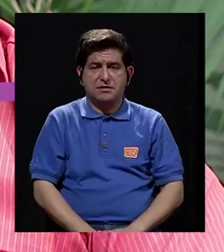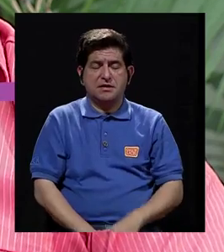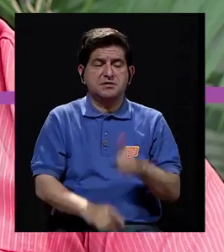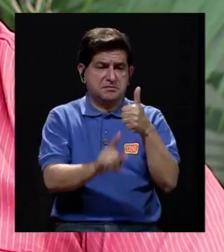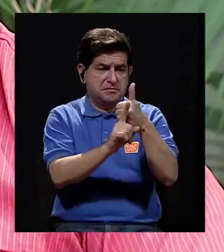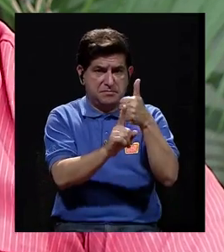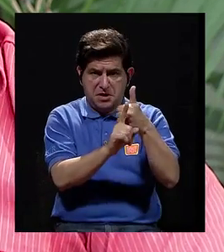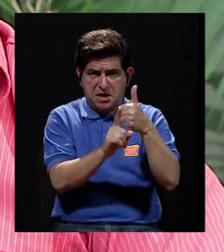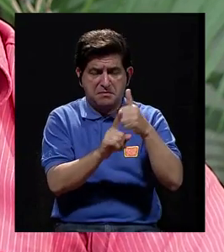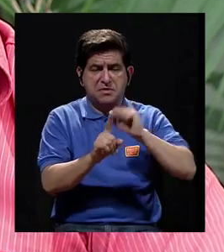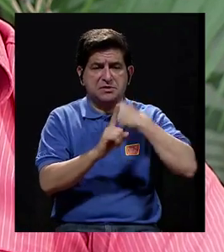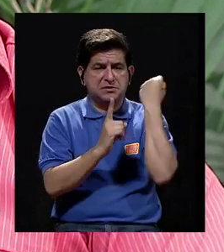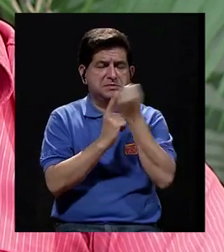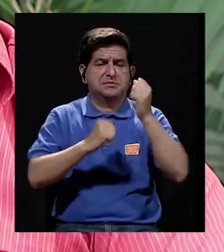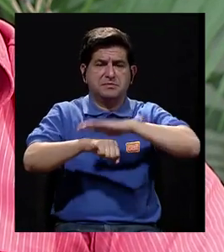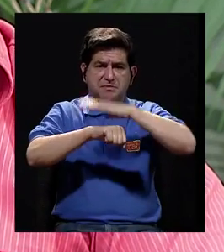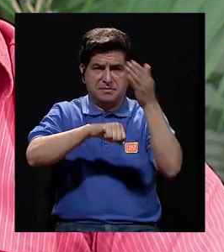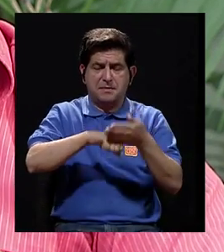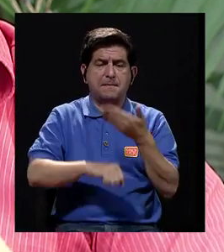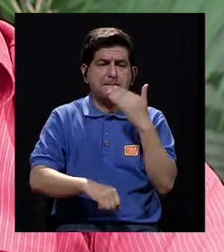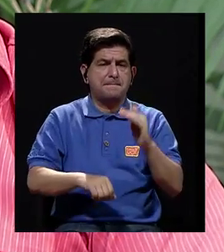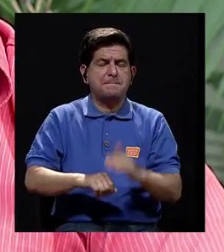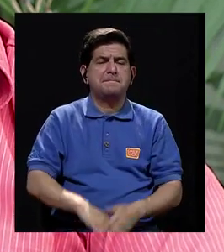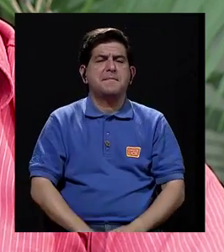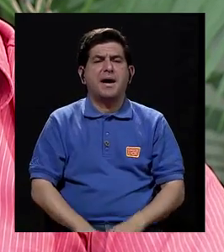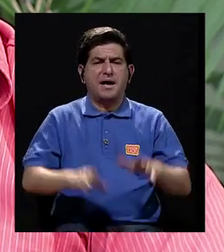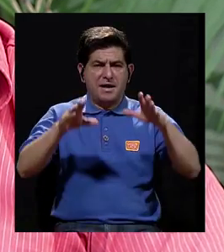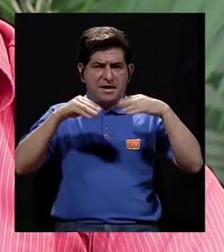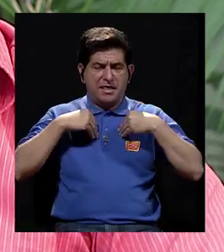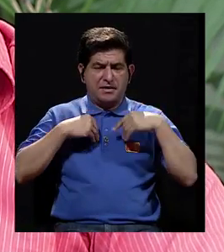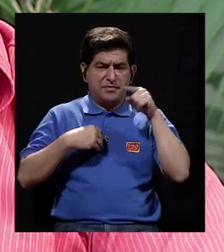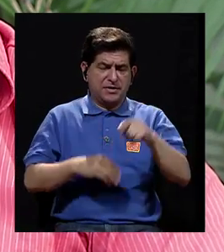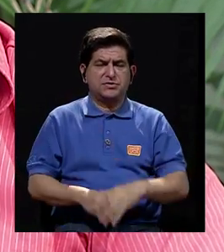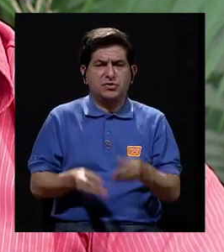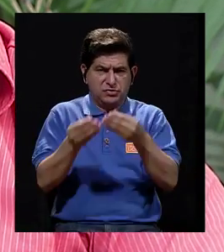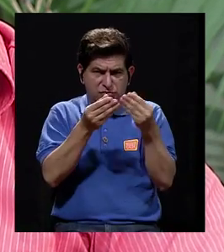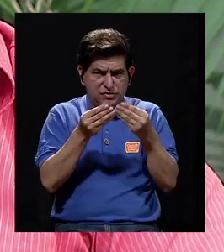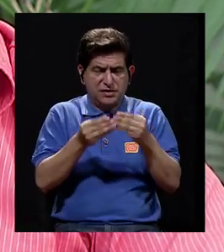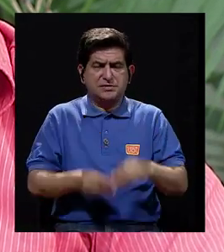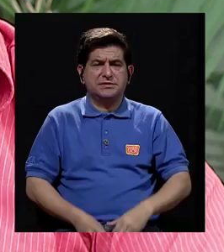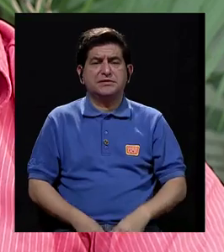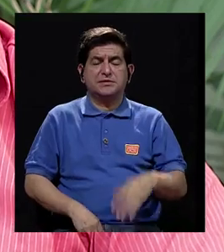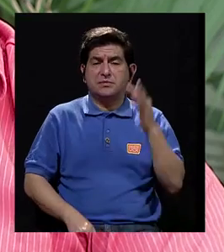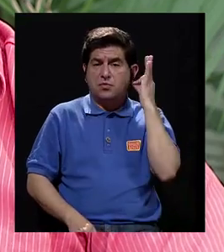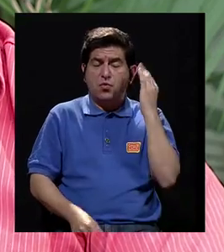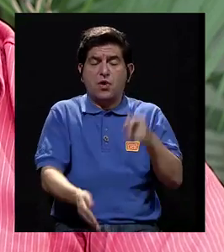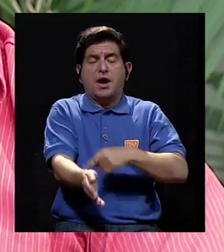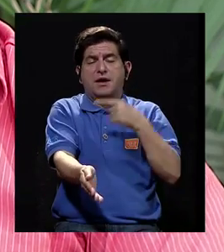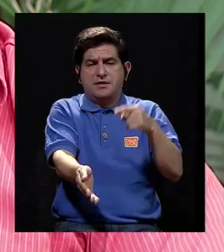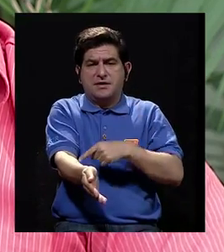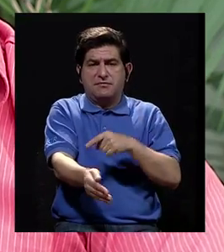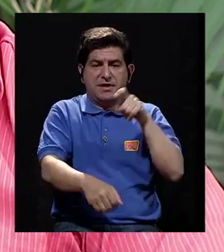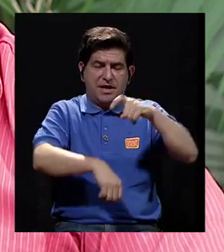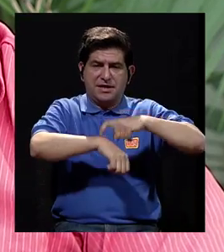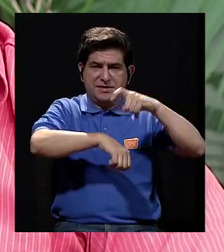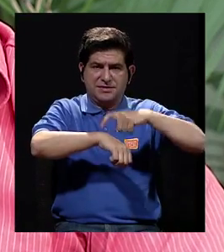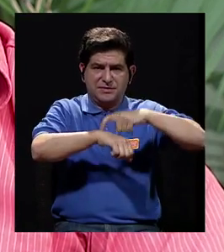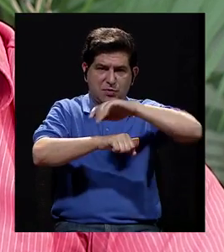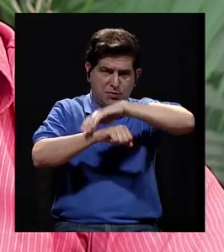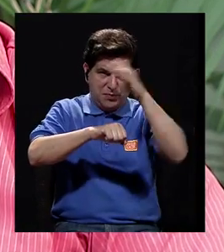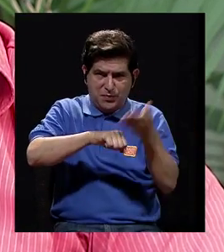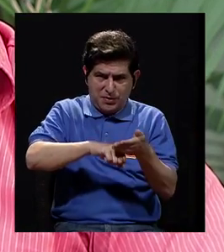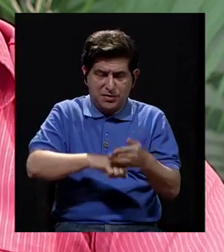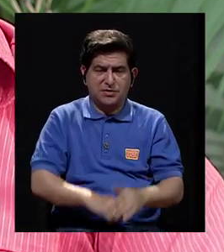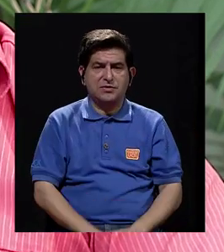diabetes propia del embarazo. Una mala adaptación de esos carbohidratos en el cuerpo produce que la mujer se nos vuelva diabética durante esa